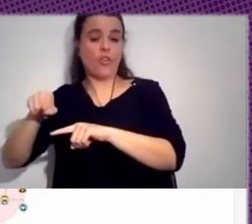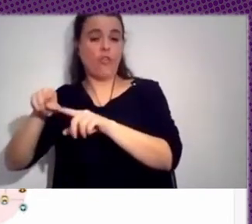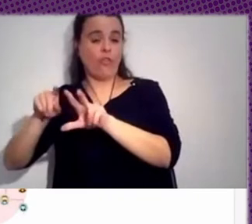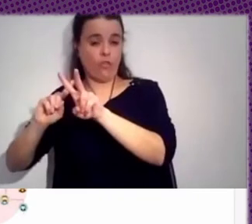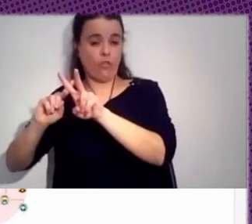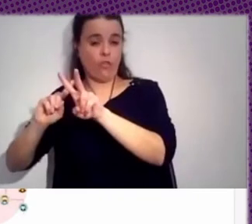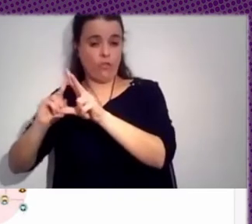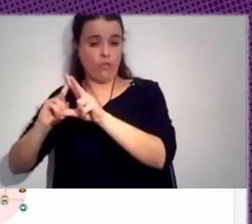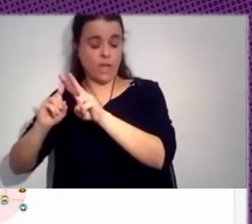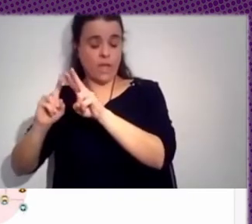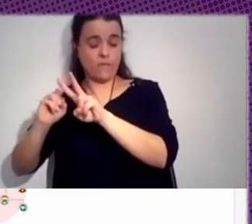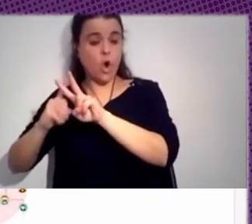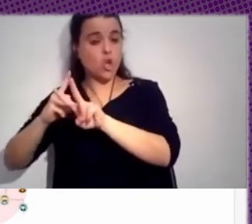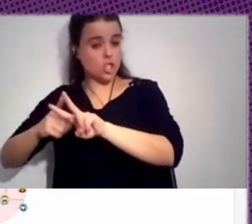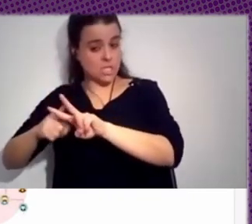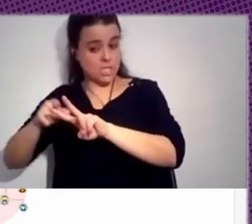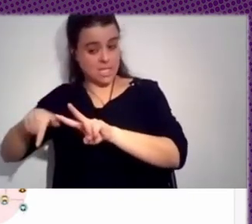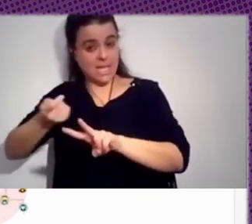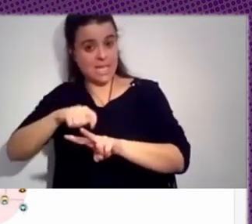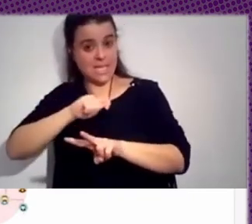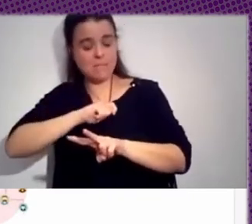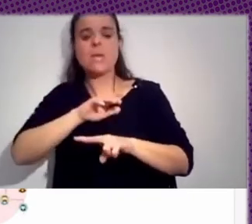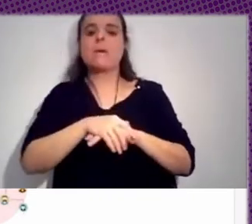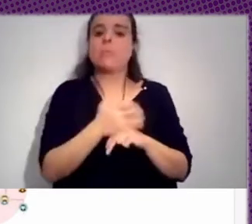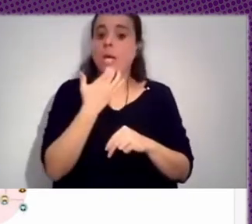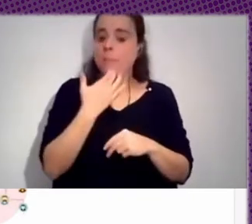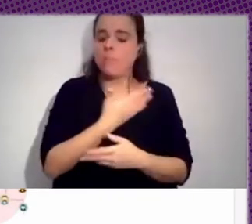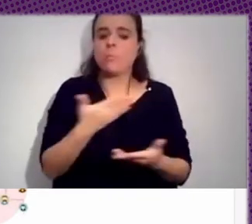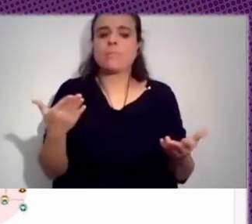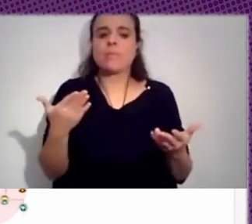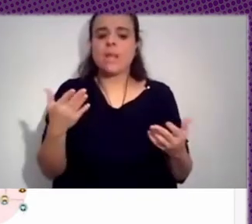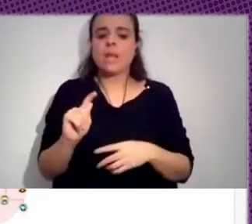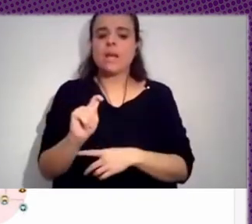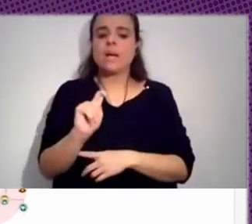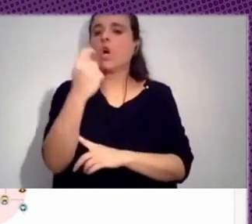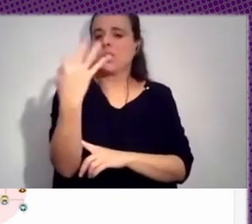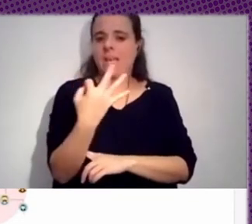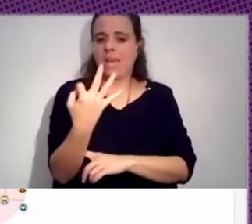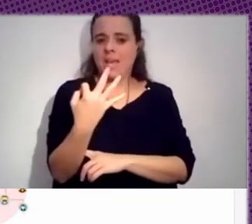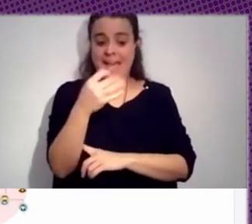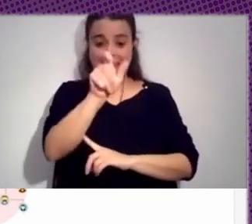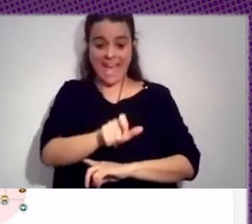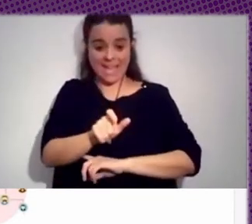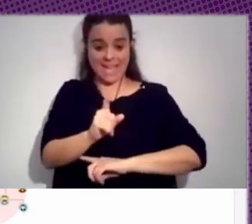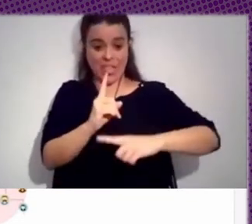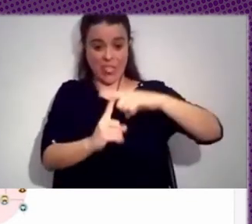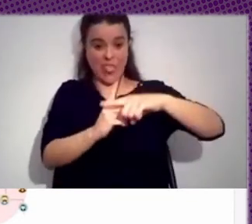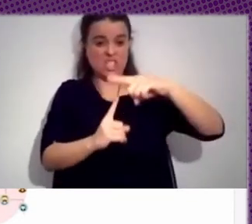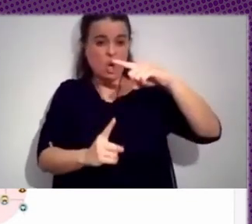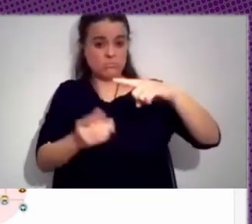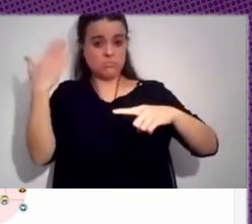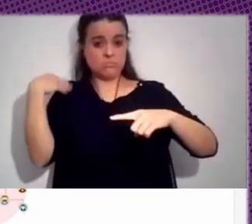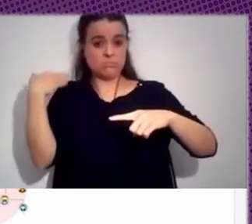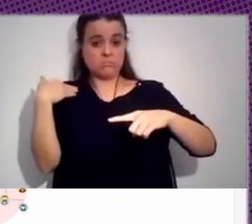este movimiento del alt-right, se está consiguiendo movilizar a la gente del centro, a esa gente que no se identificaba ni con un